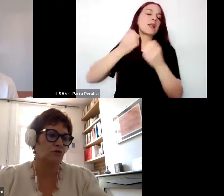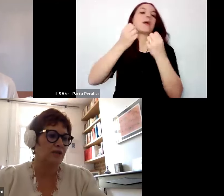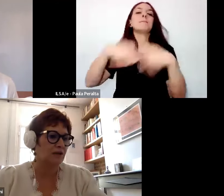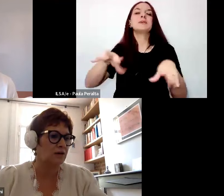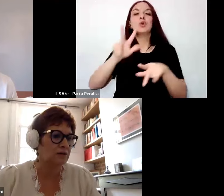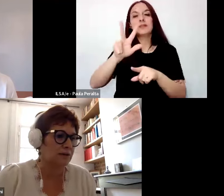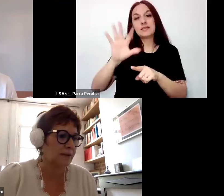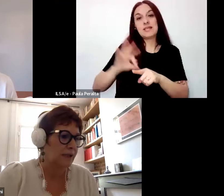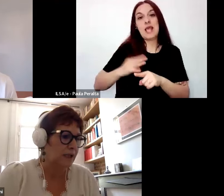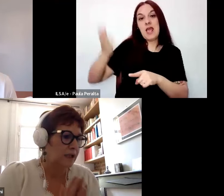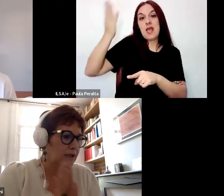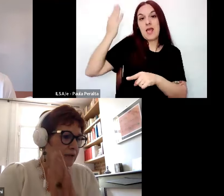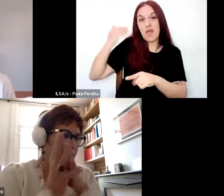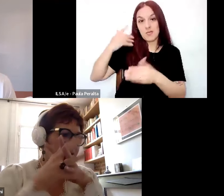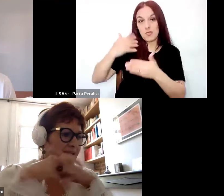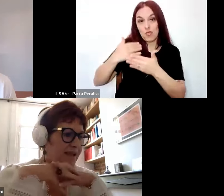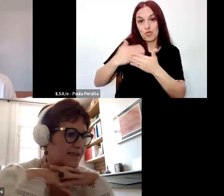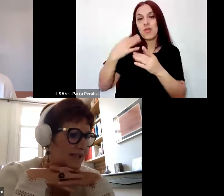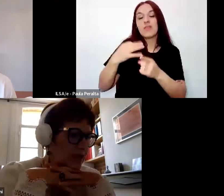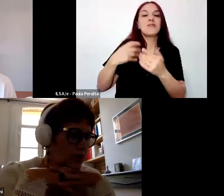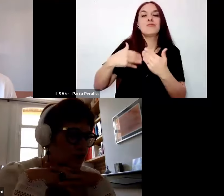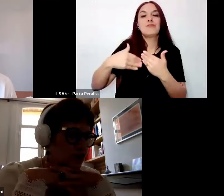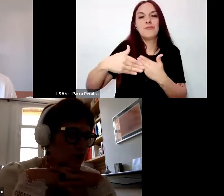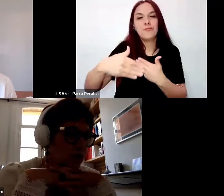tres años y debe seguir hasta 2030,